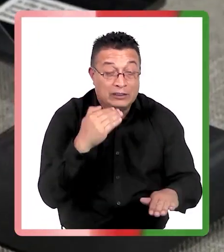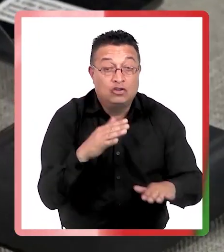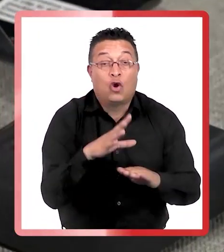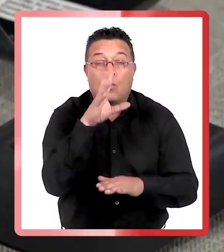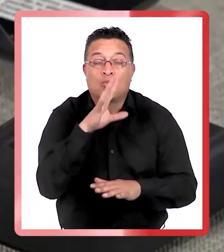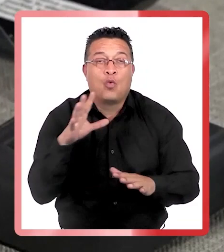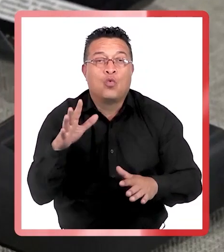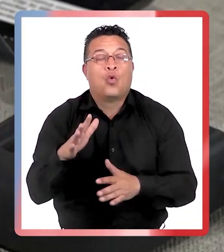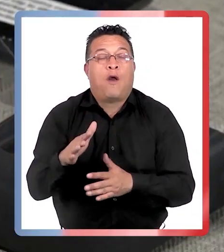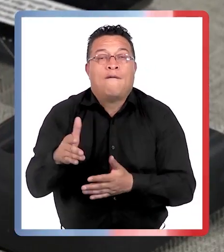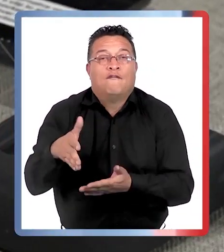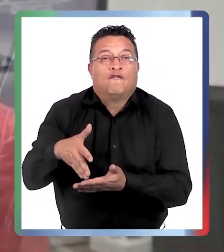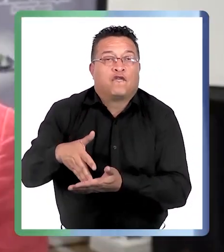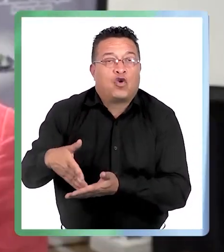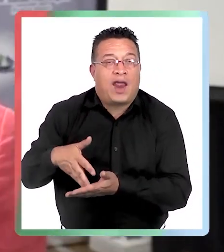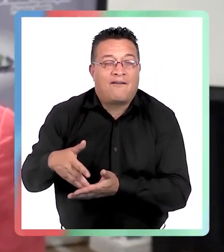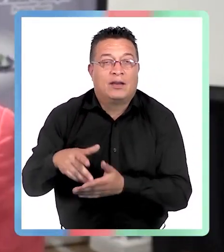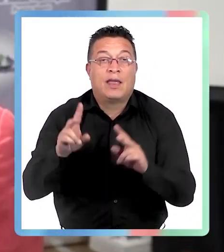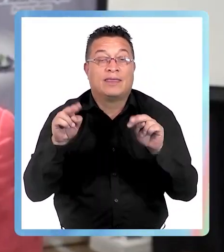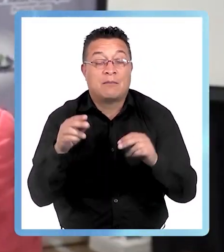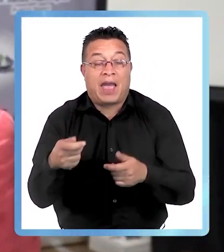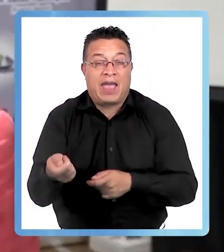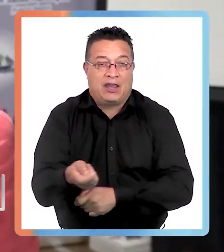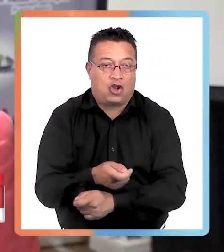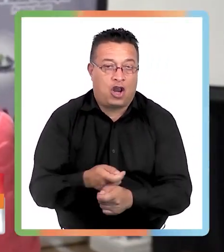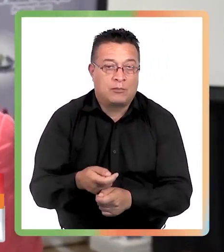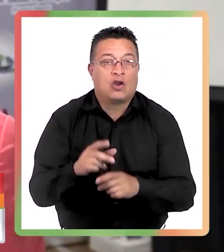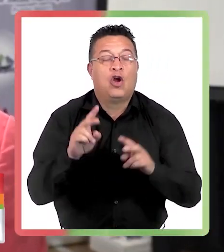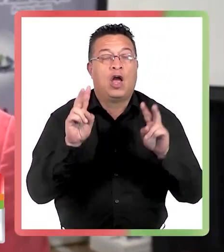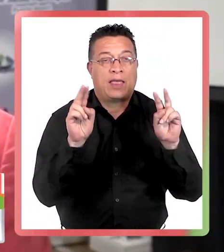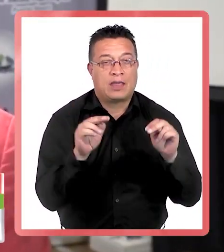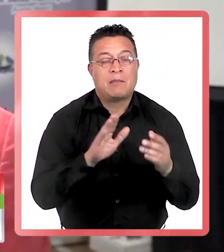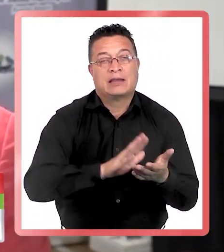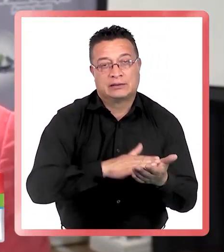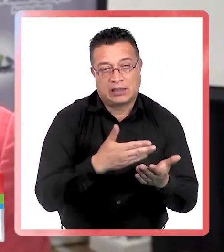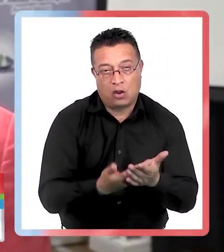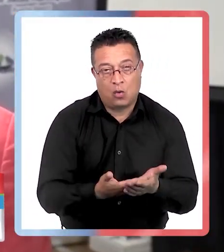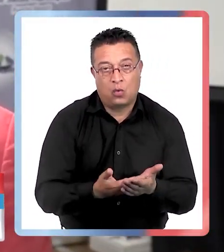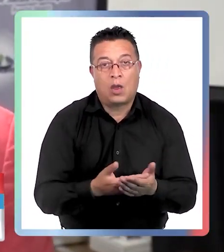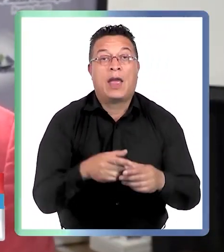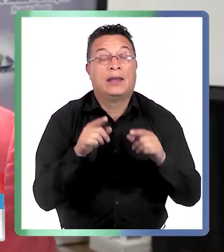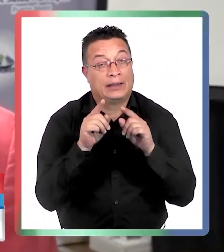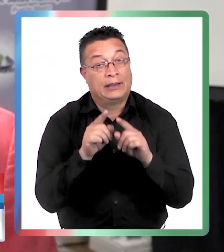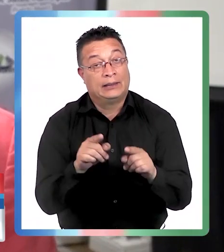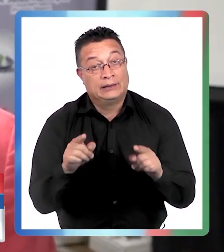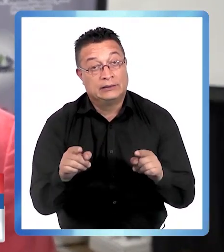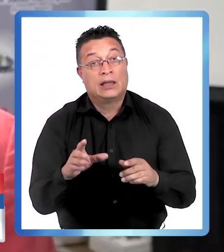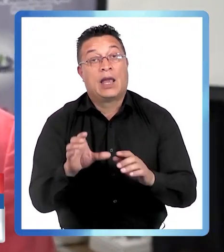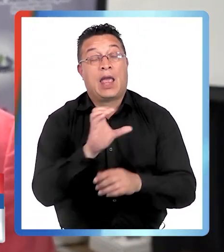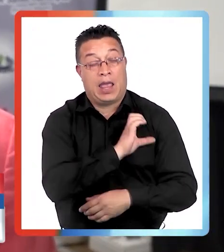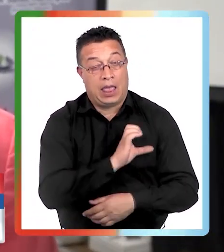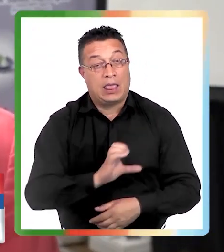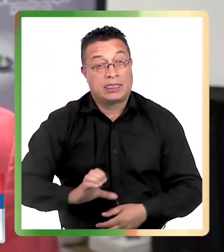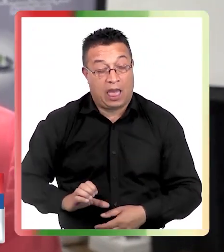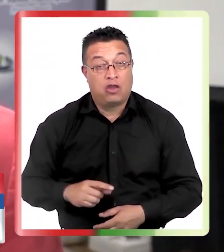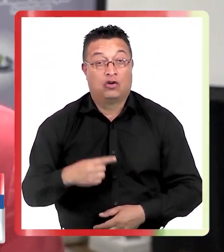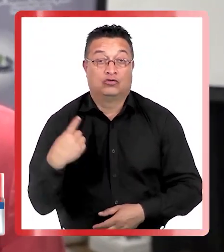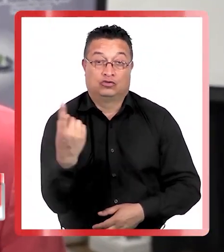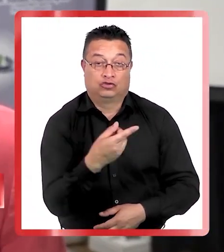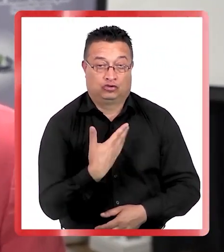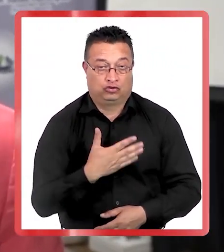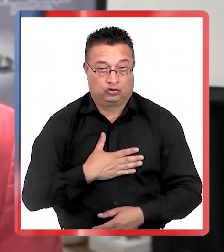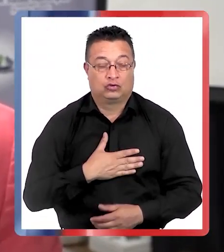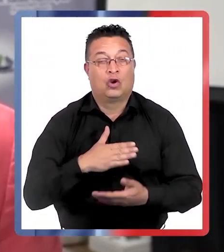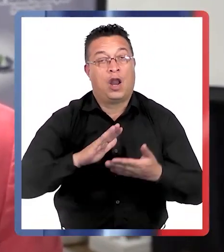vulnerables, ya sea en un tema económico, ya sea también en un tema de salud, y es donde el Estado, nosotros,